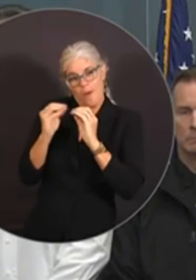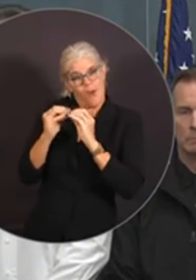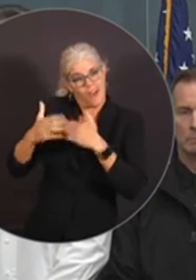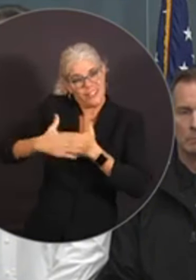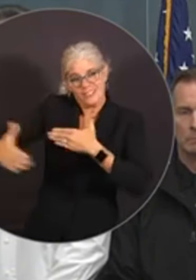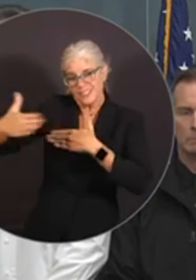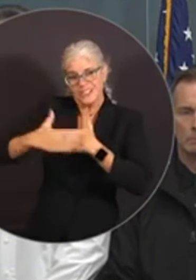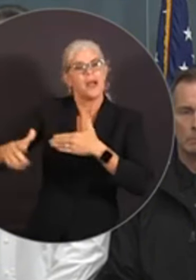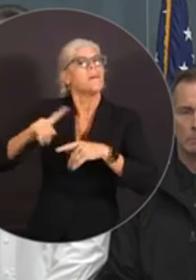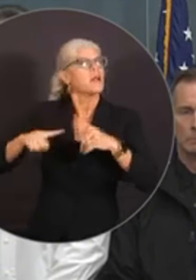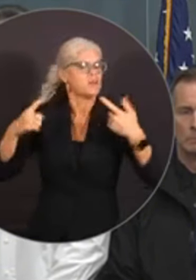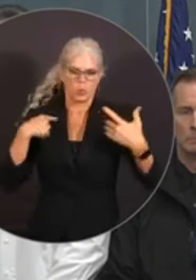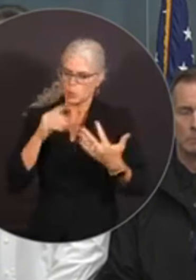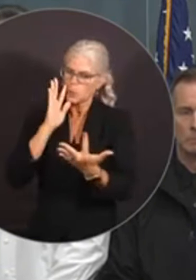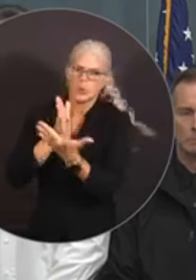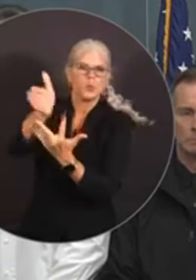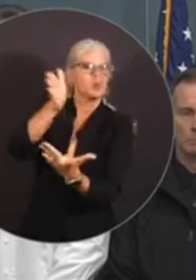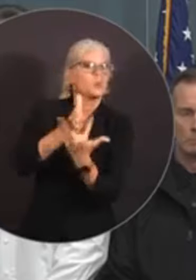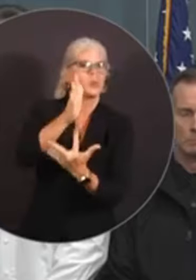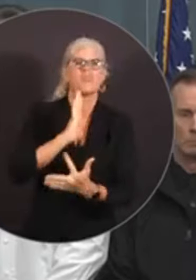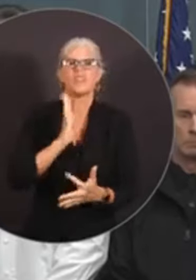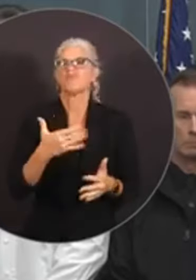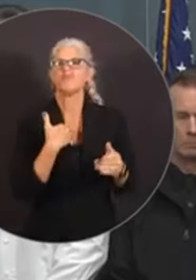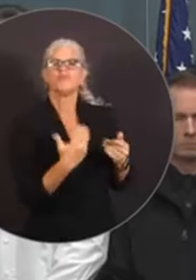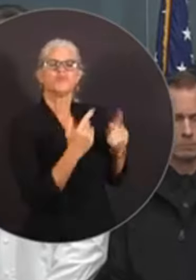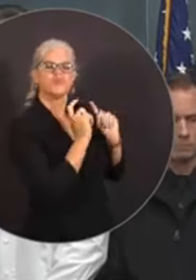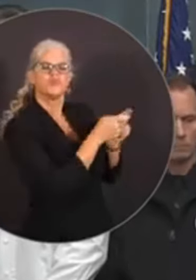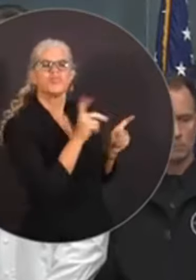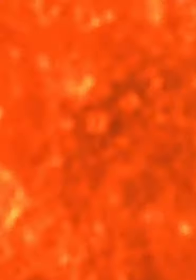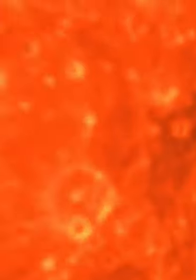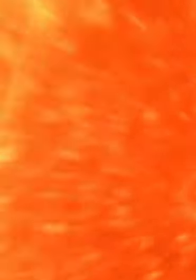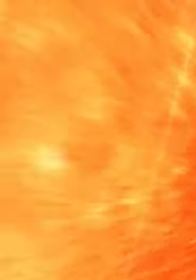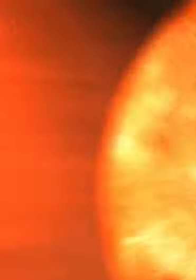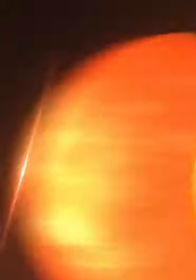hacer pero superaremos esto. Kevin Guthrie.